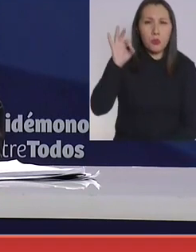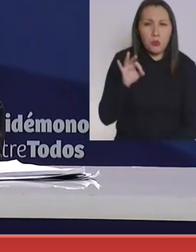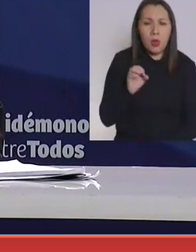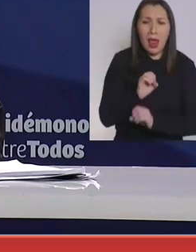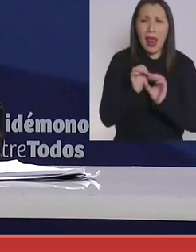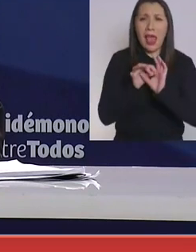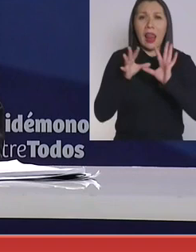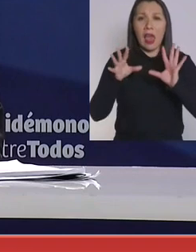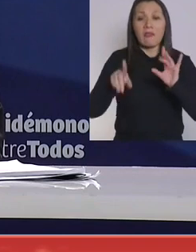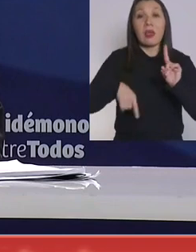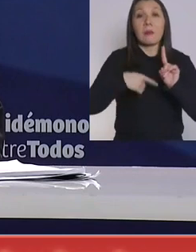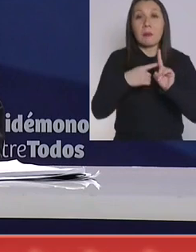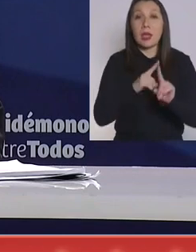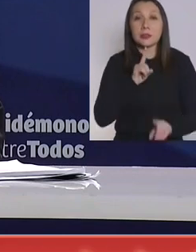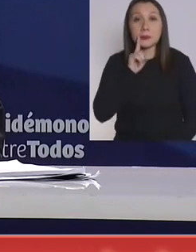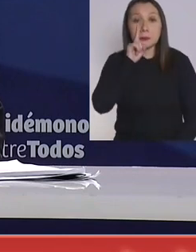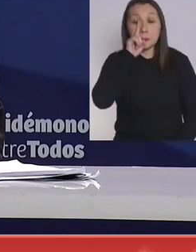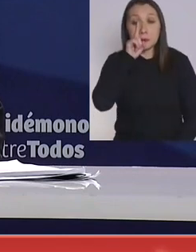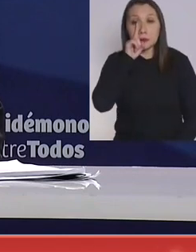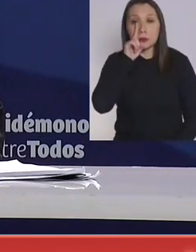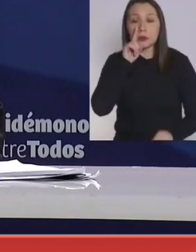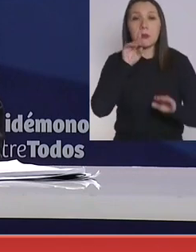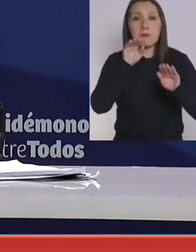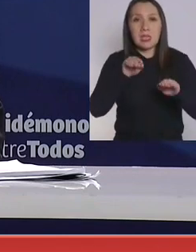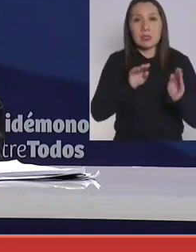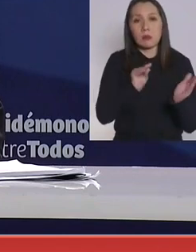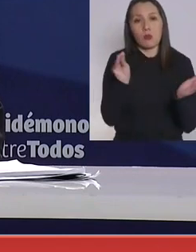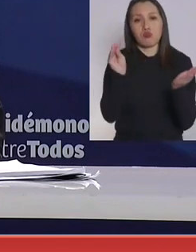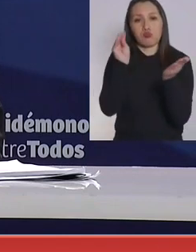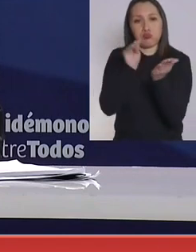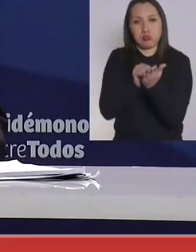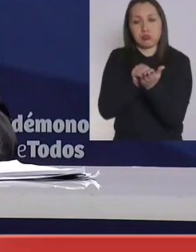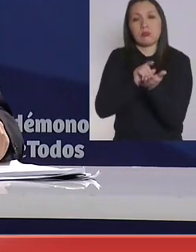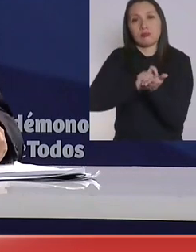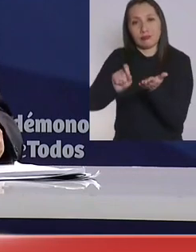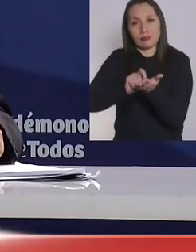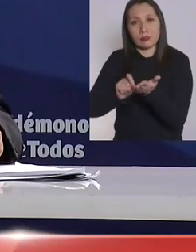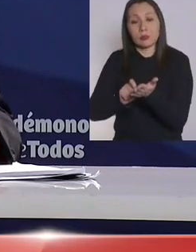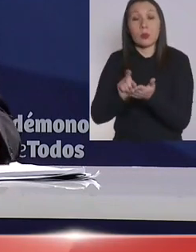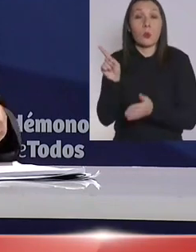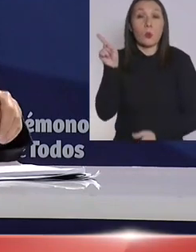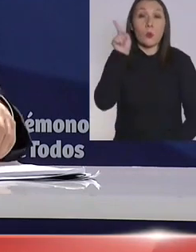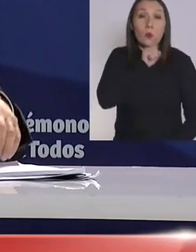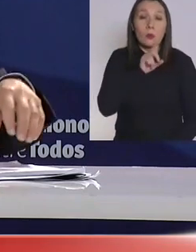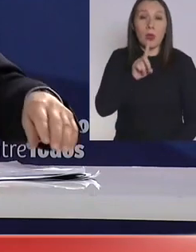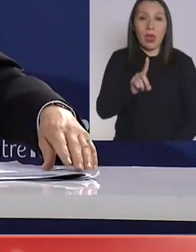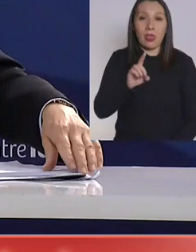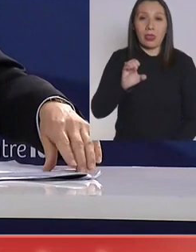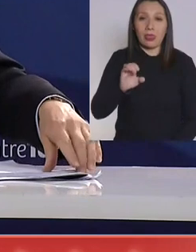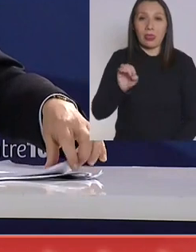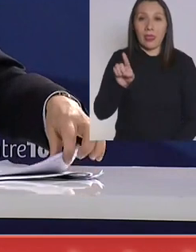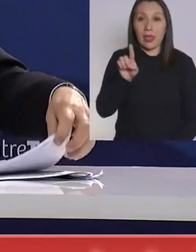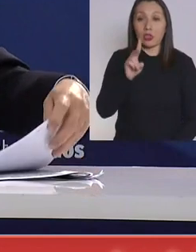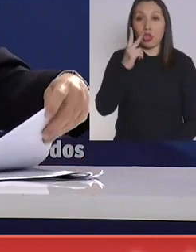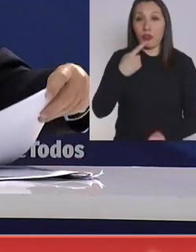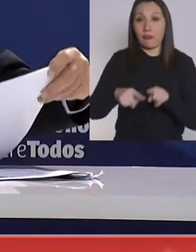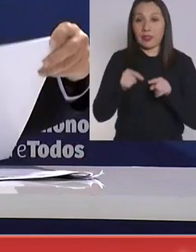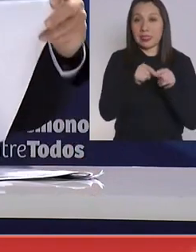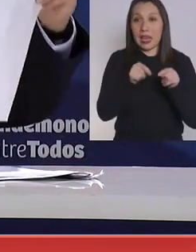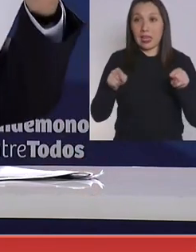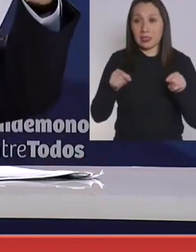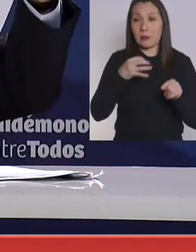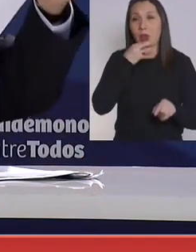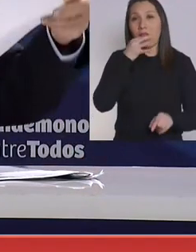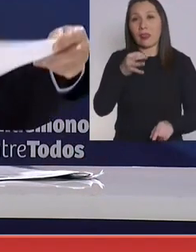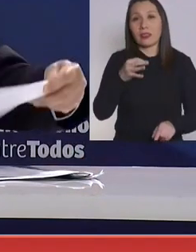neumonia grave más PCR al mismo informe. Finalmente, el DEIS agrega dos veces por semana